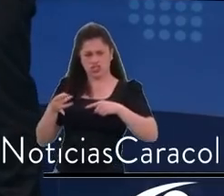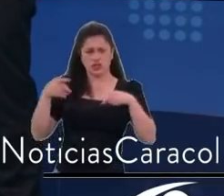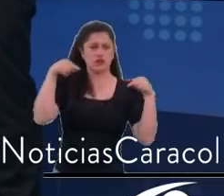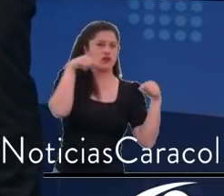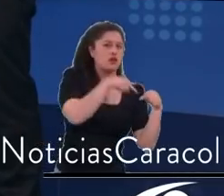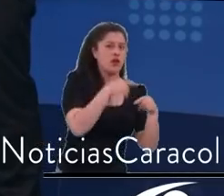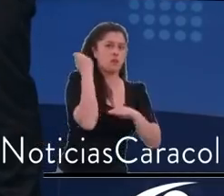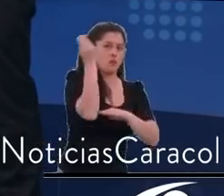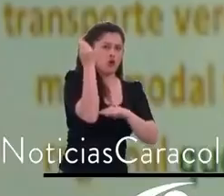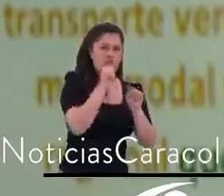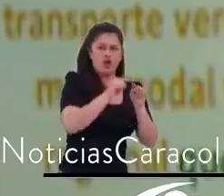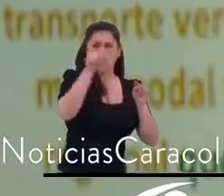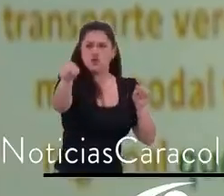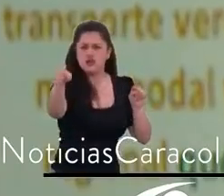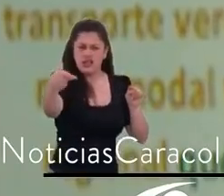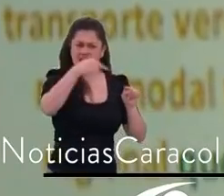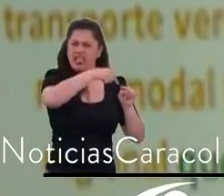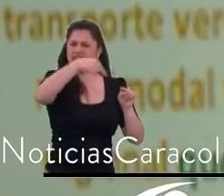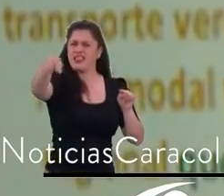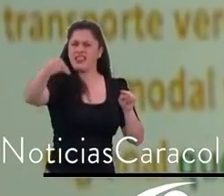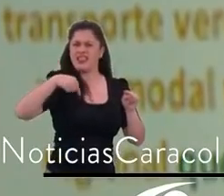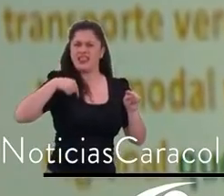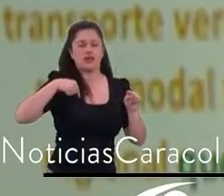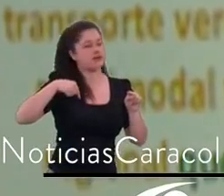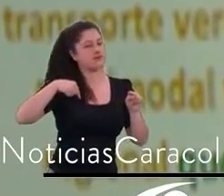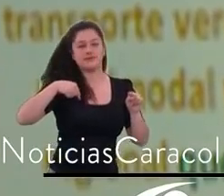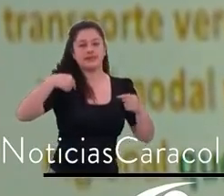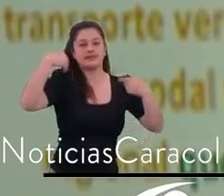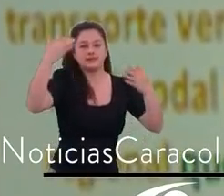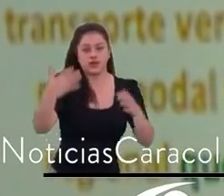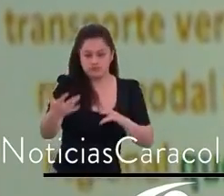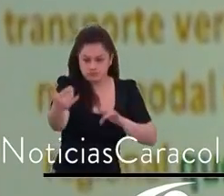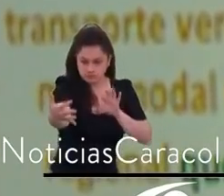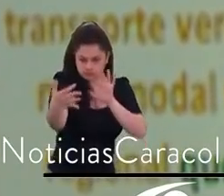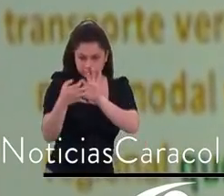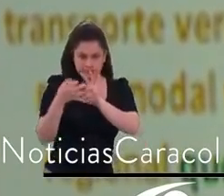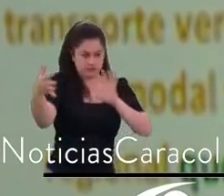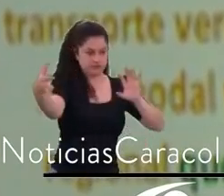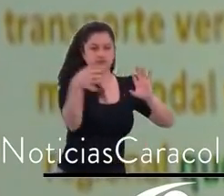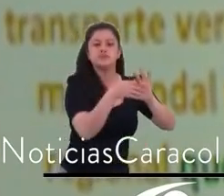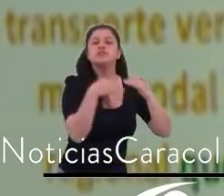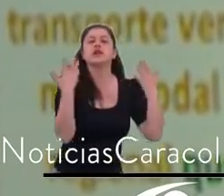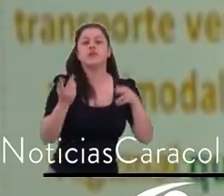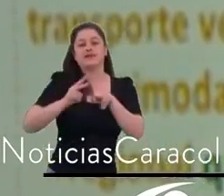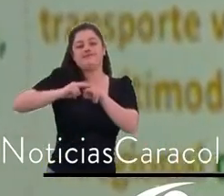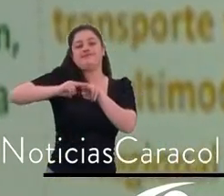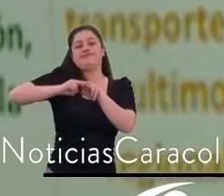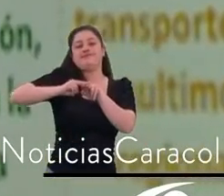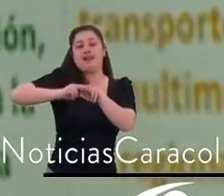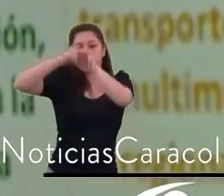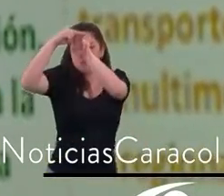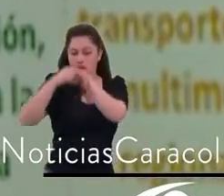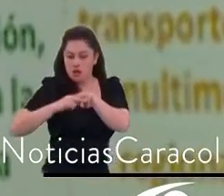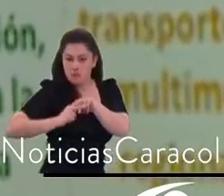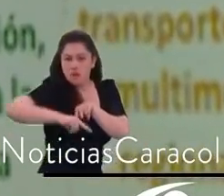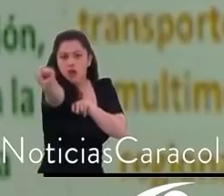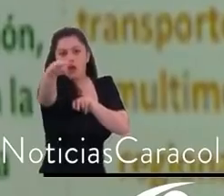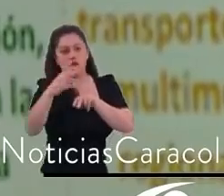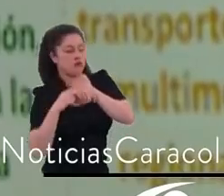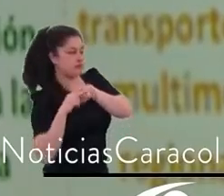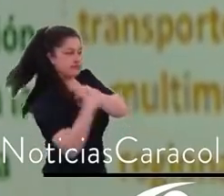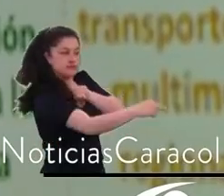también puede entrar en un metro ligero que se llama Regió Trá. Pero para eso tenemos que tener una región metropolitana donde acordamos los servicios